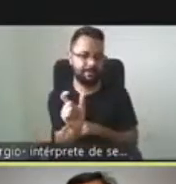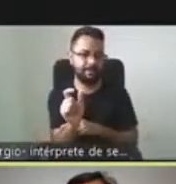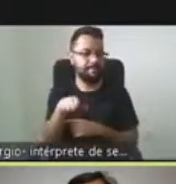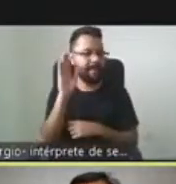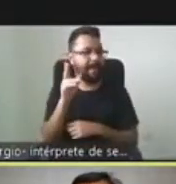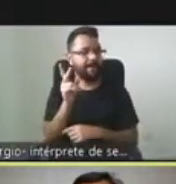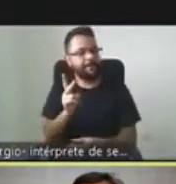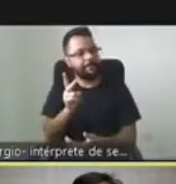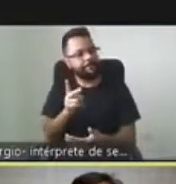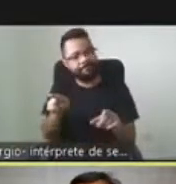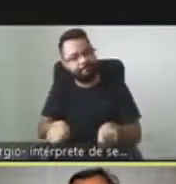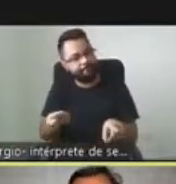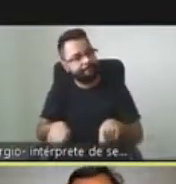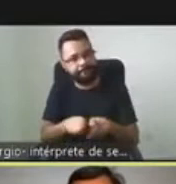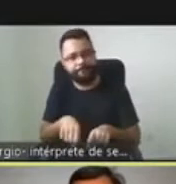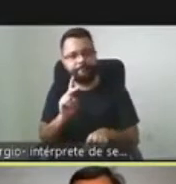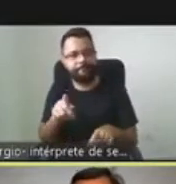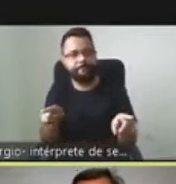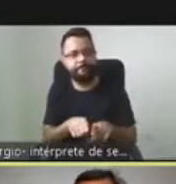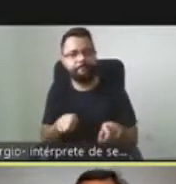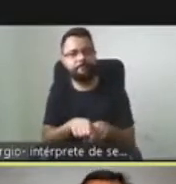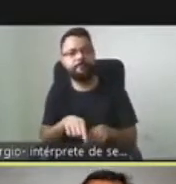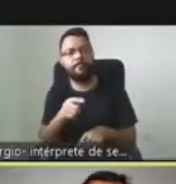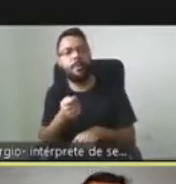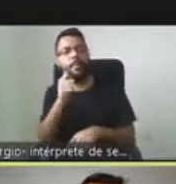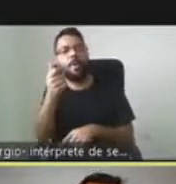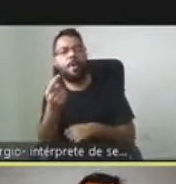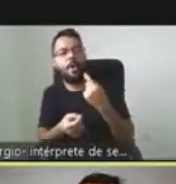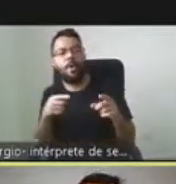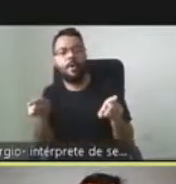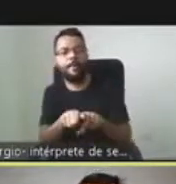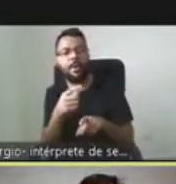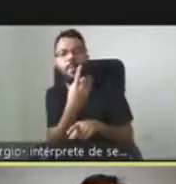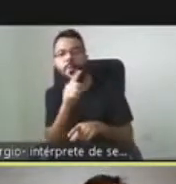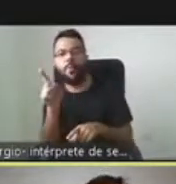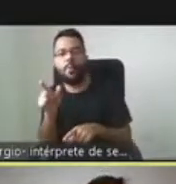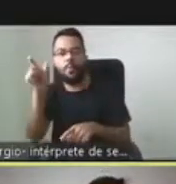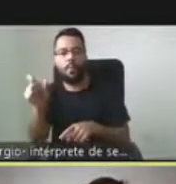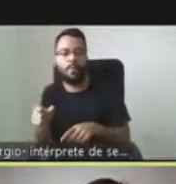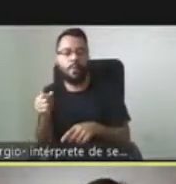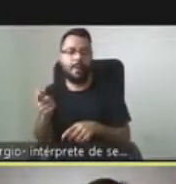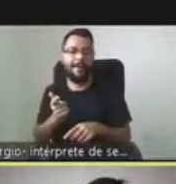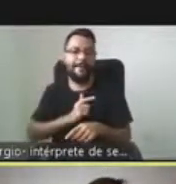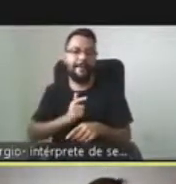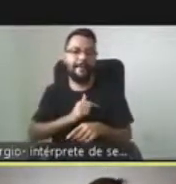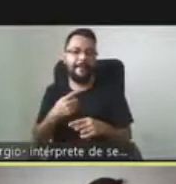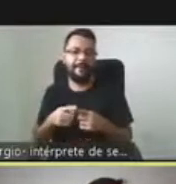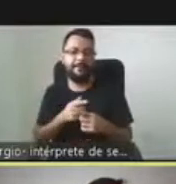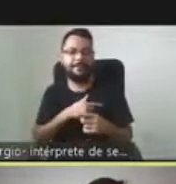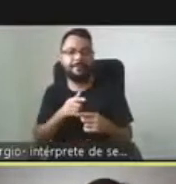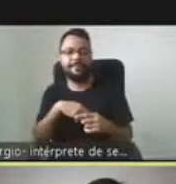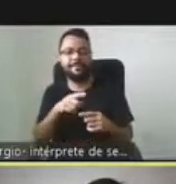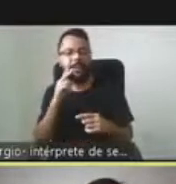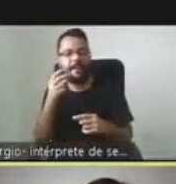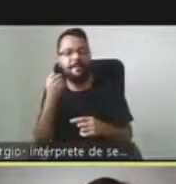seguido de huérfano y luego poco frecuente, sin embargo, este último término poco frecuente ha ido ganando cada vez más